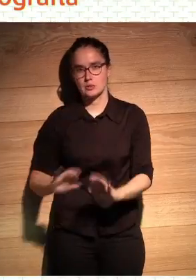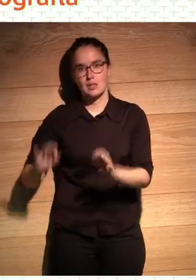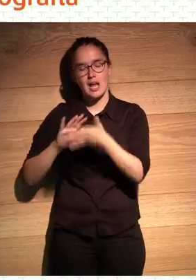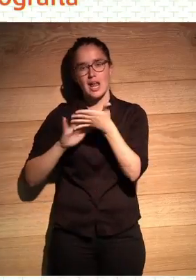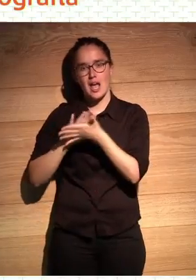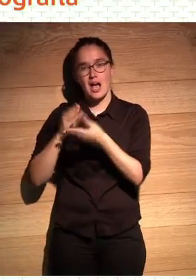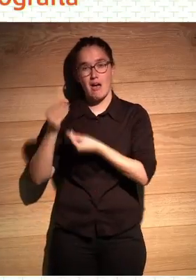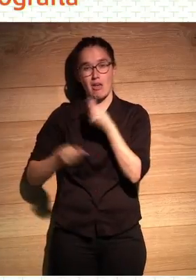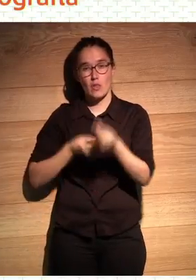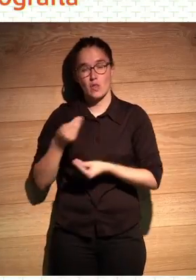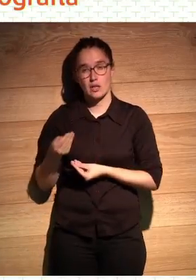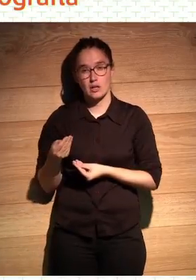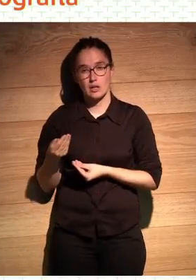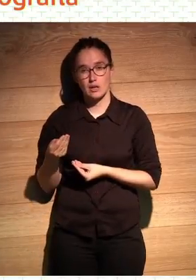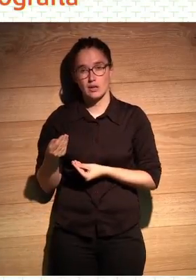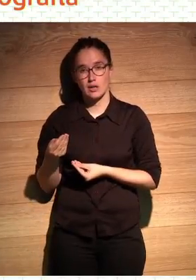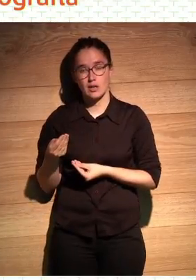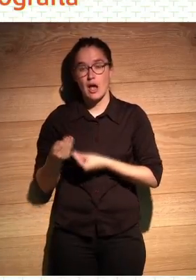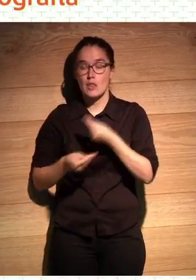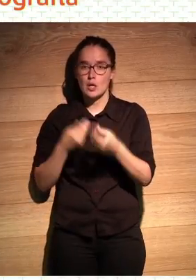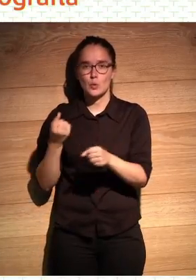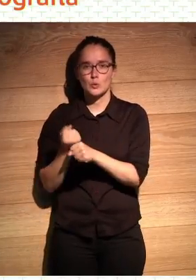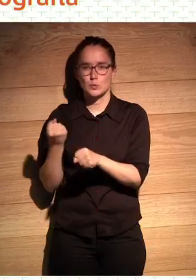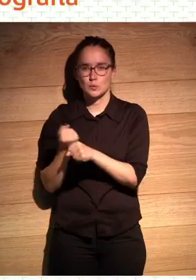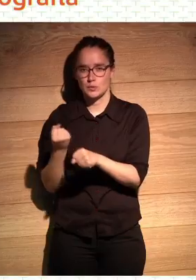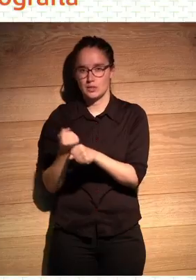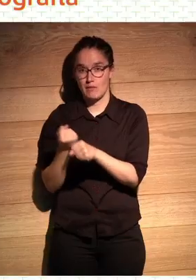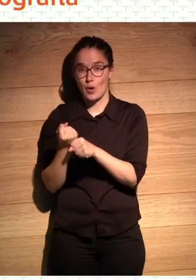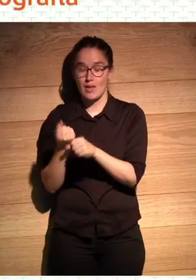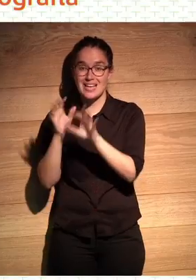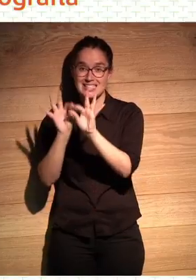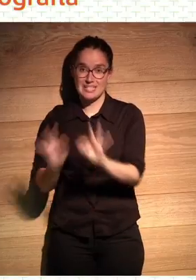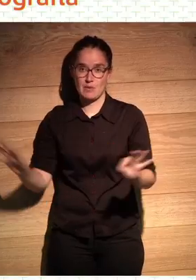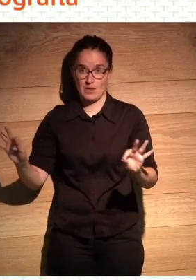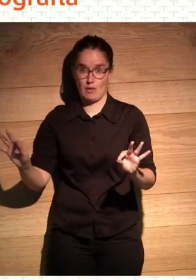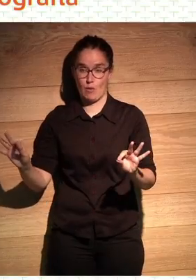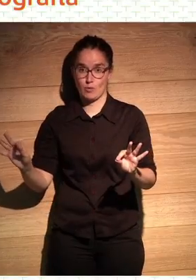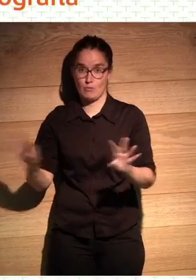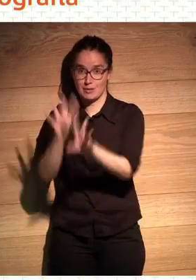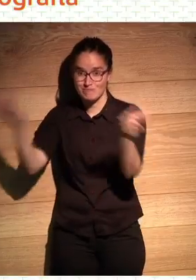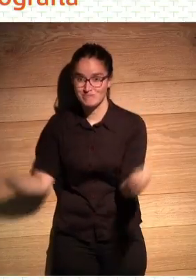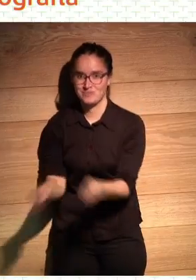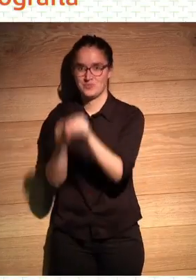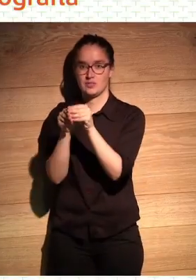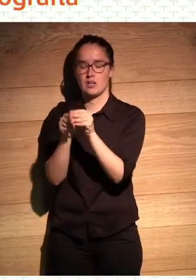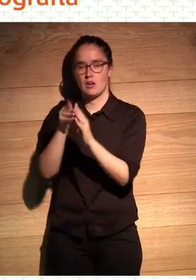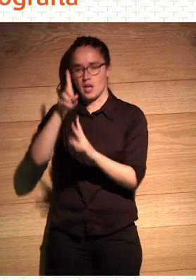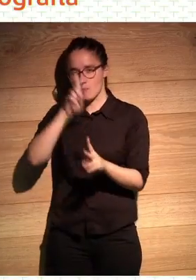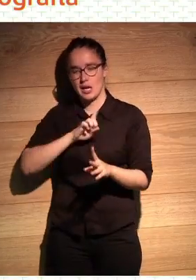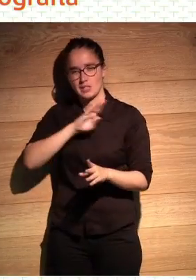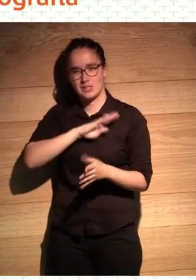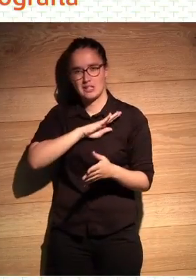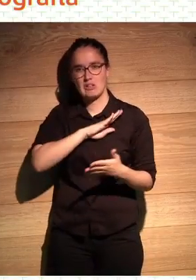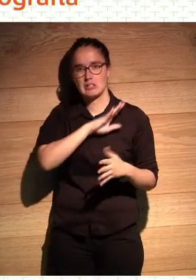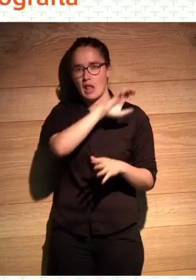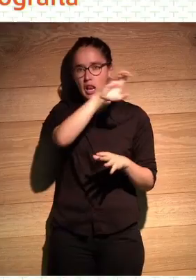hacer un trabajo de simplificación. Muchas de las imágenes, como digo, del